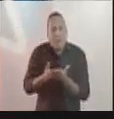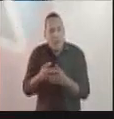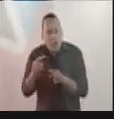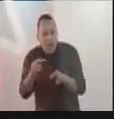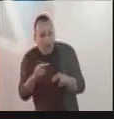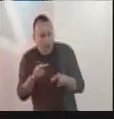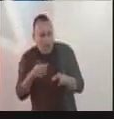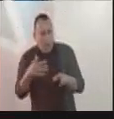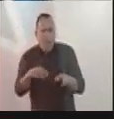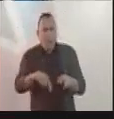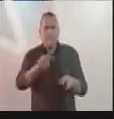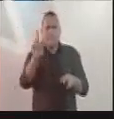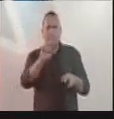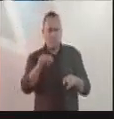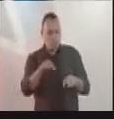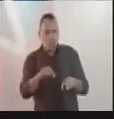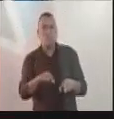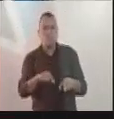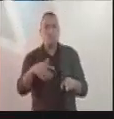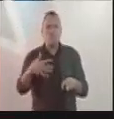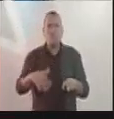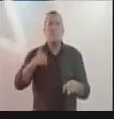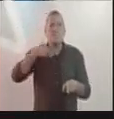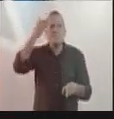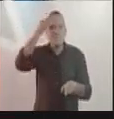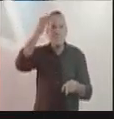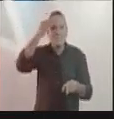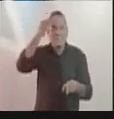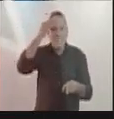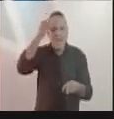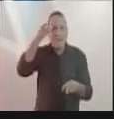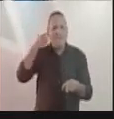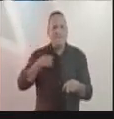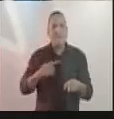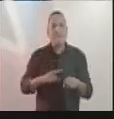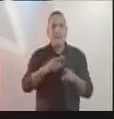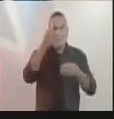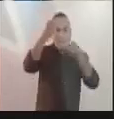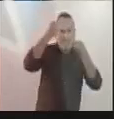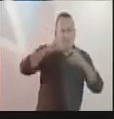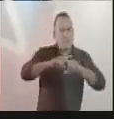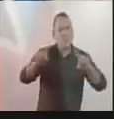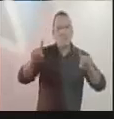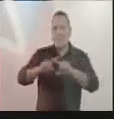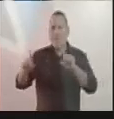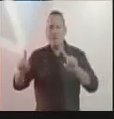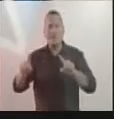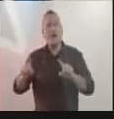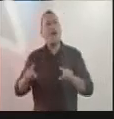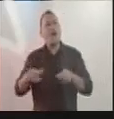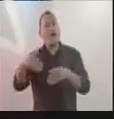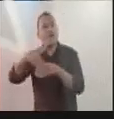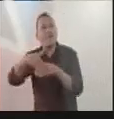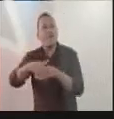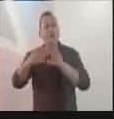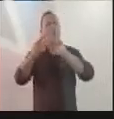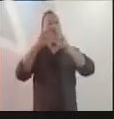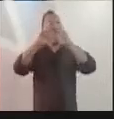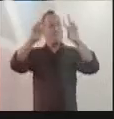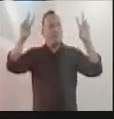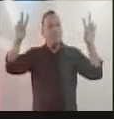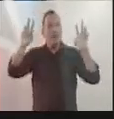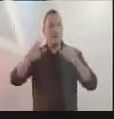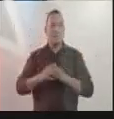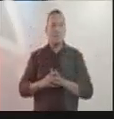que somos un pueblo que históricamente ha sabido y sabe dirimir sus diferencias en paz a pesar